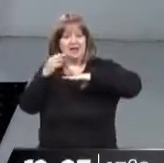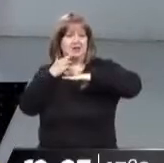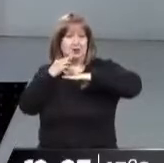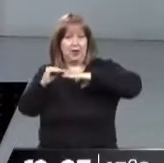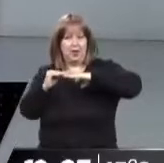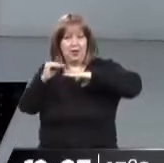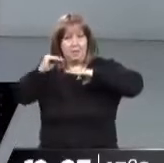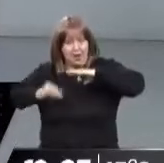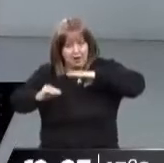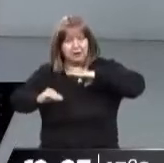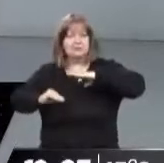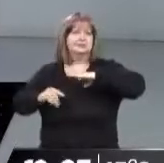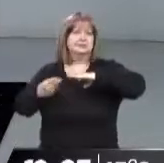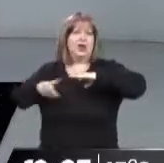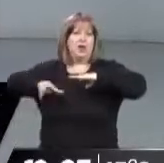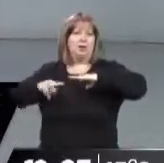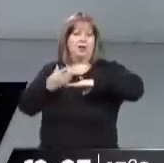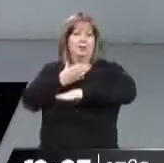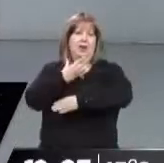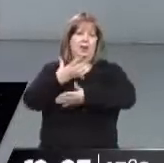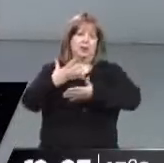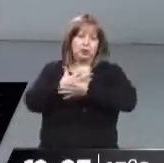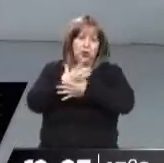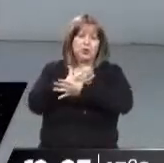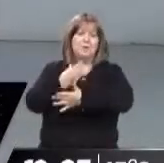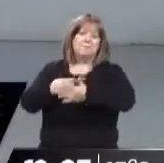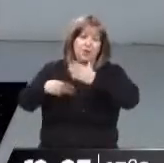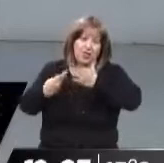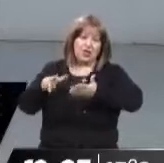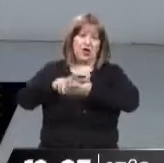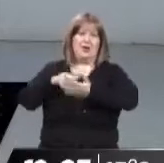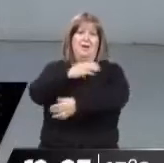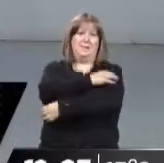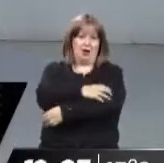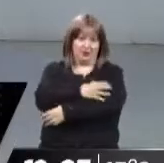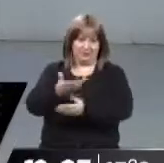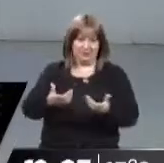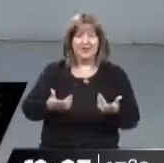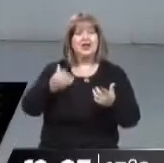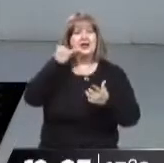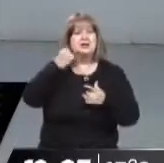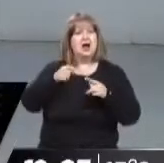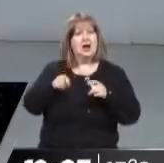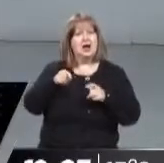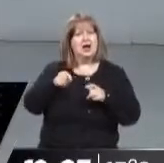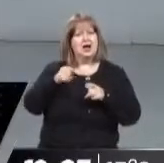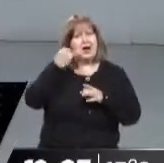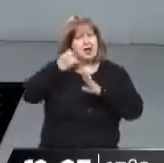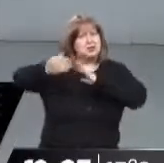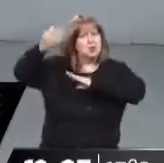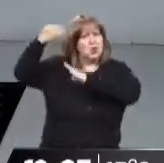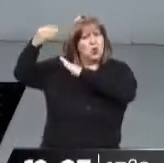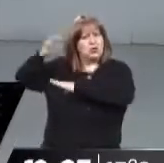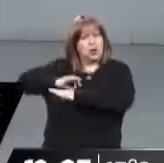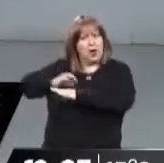el componente alimentos dentro del gran cuadro inflacionario de la Argentina. Antes era uno de los que menos subía históricamente